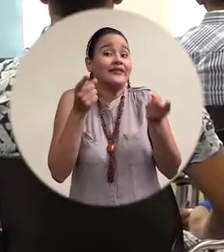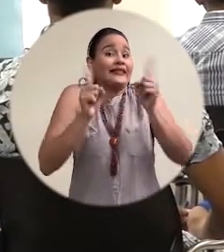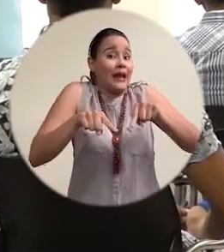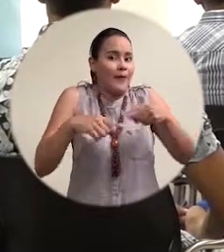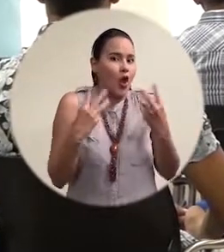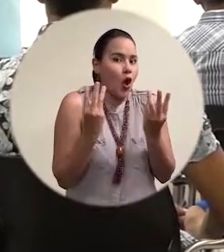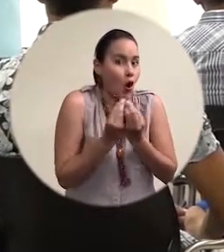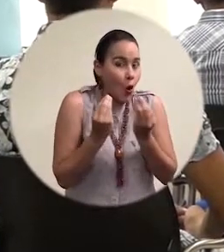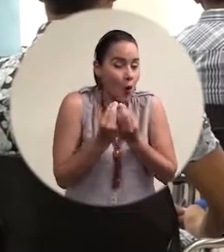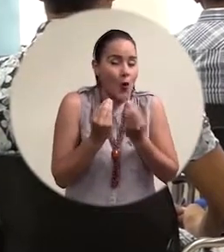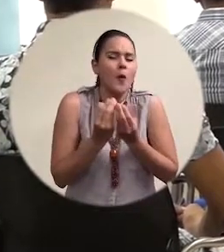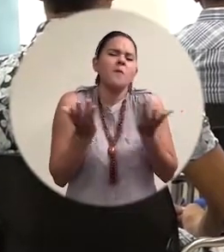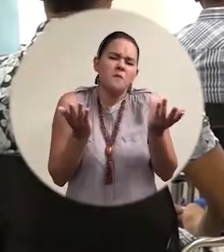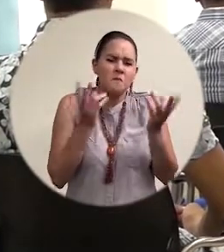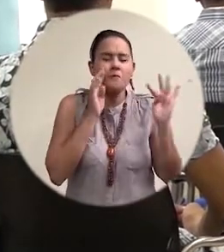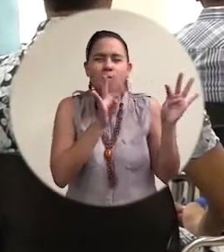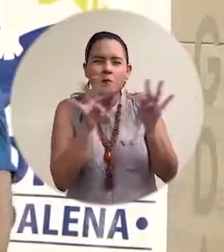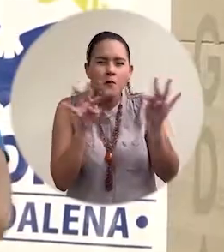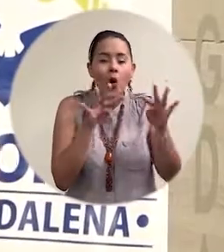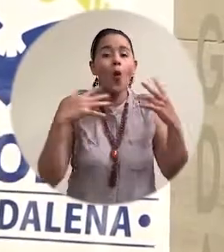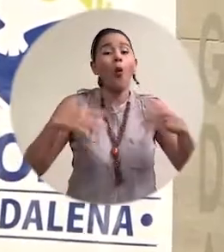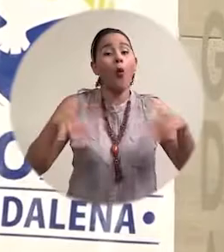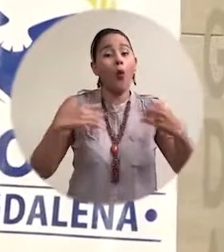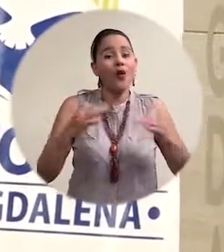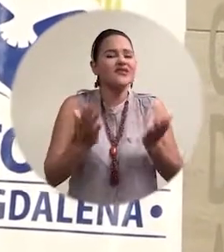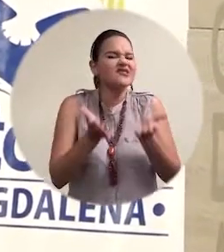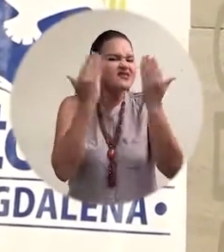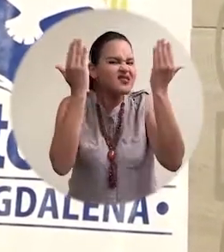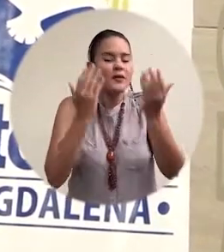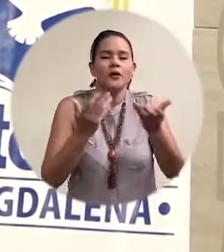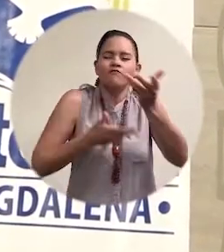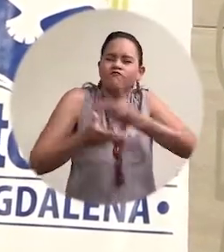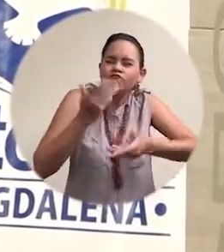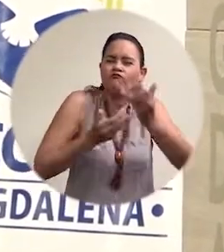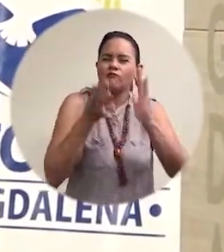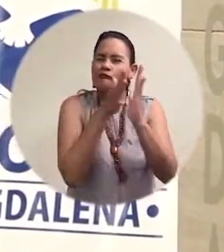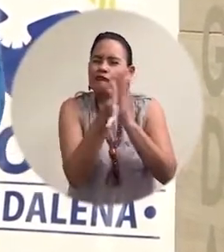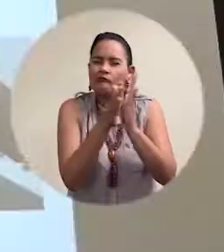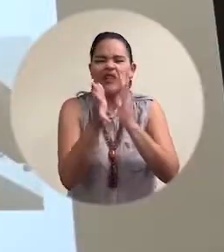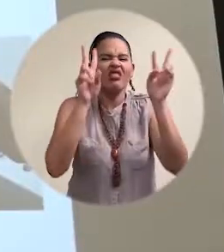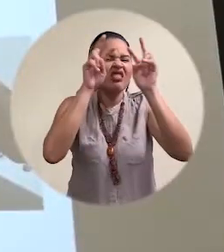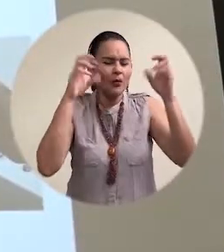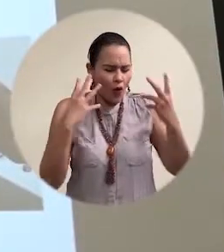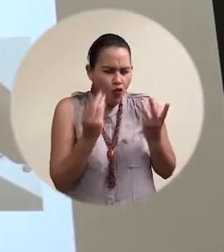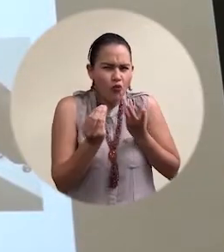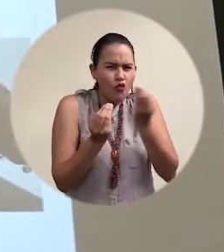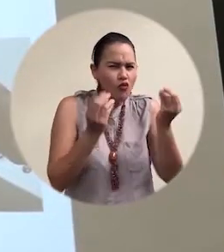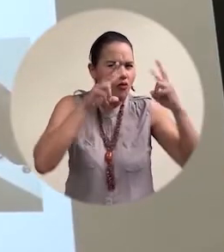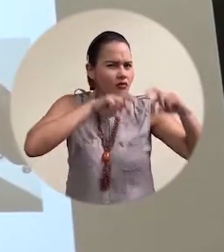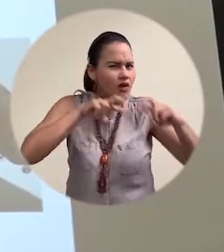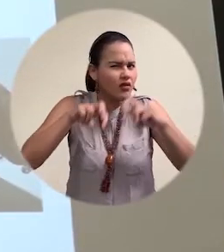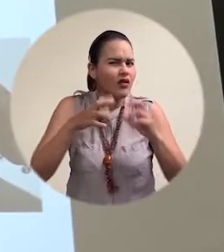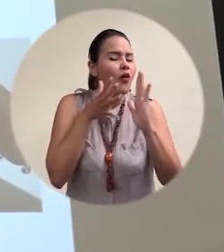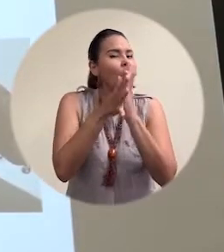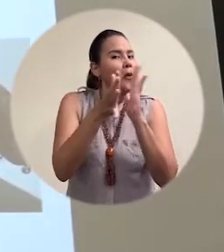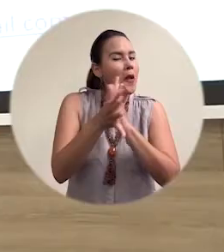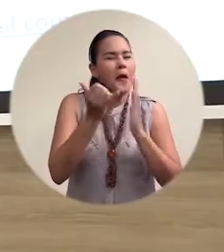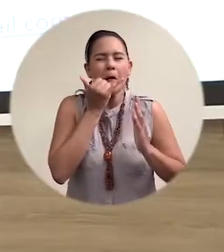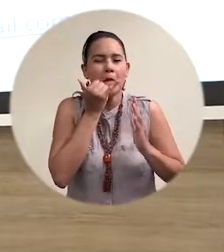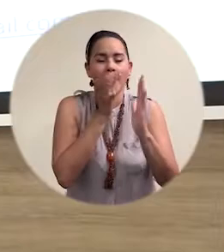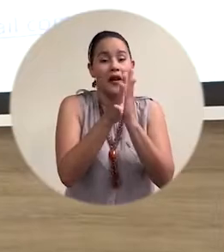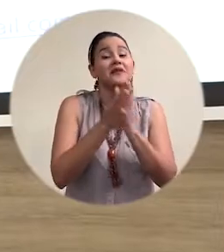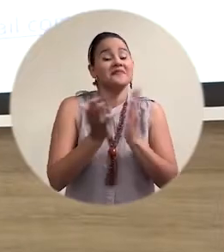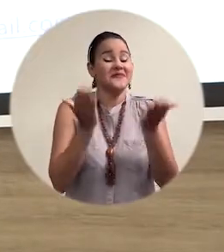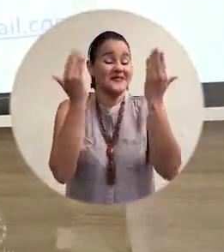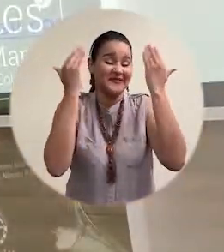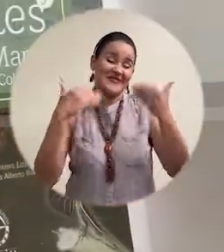los compañeros y están socializando que vienen desarrollando al interior de los grupos de investigación y ya de entrada nos